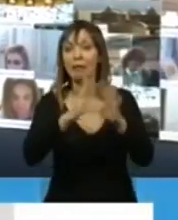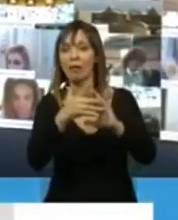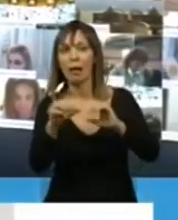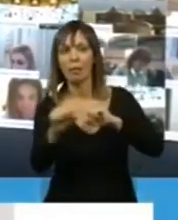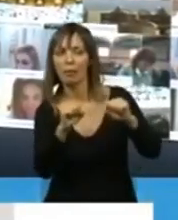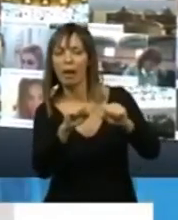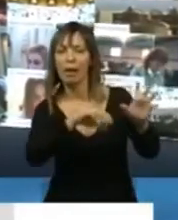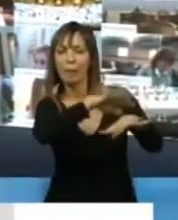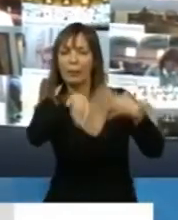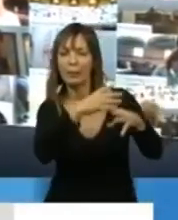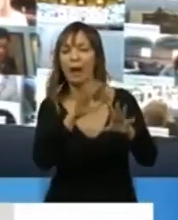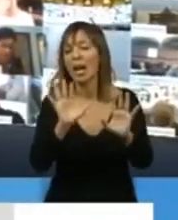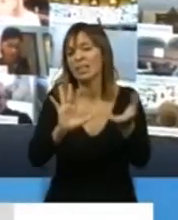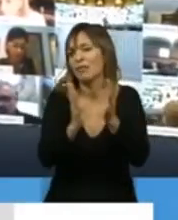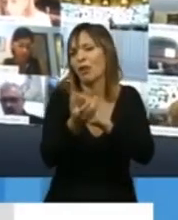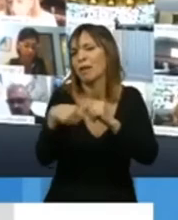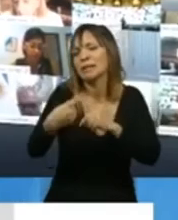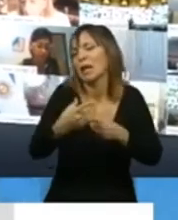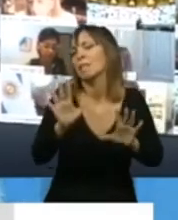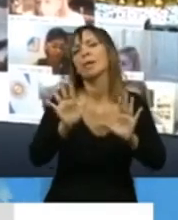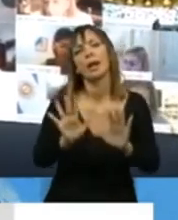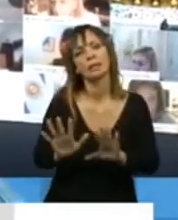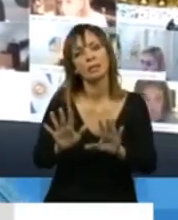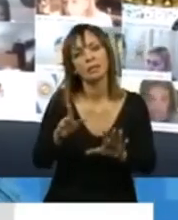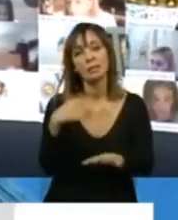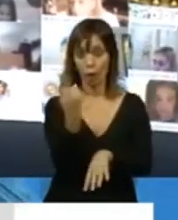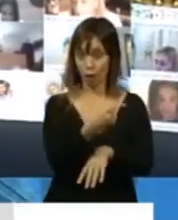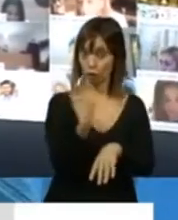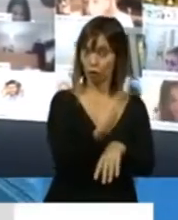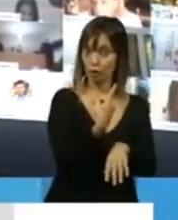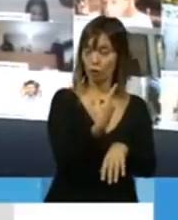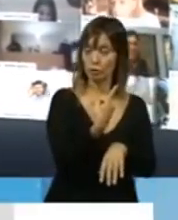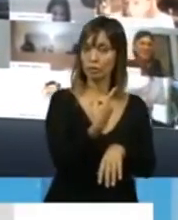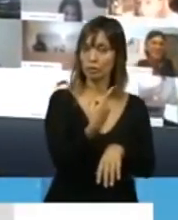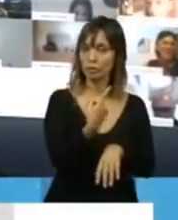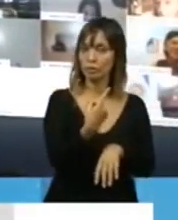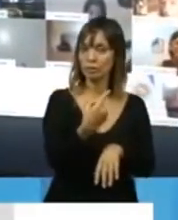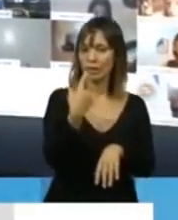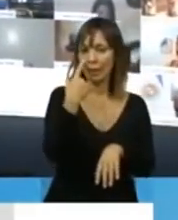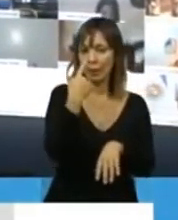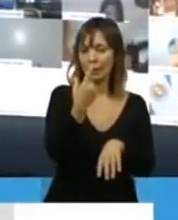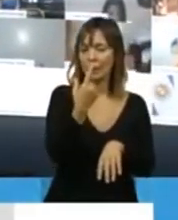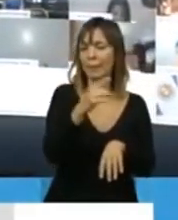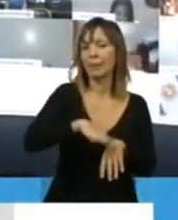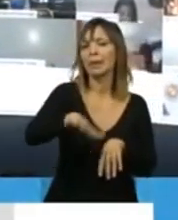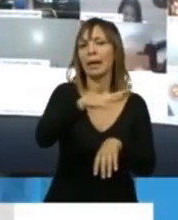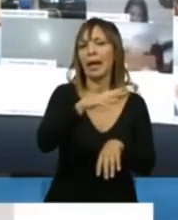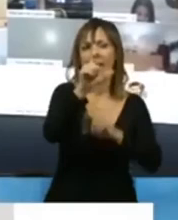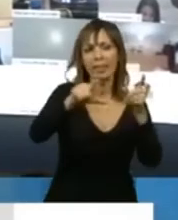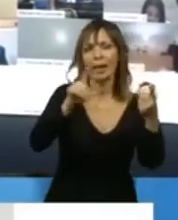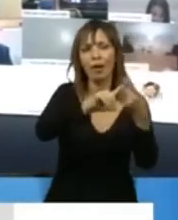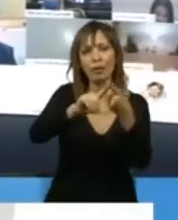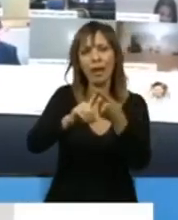funcionado siempre el sistema para ellos. Nosotros, los que venimos en el campo nacional y popular, estamos